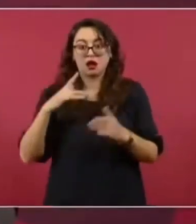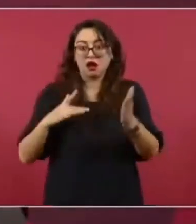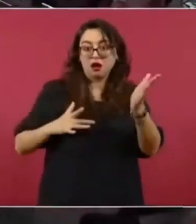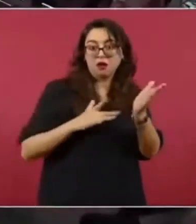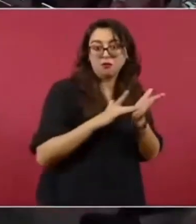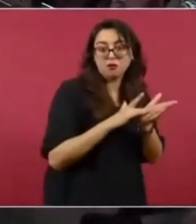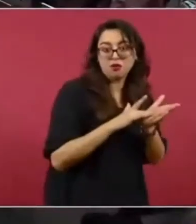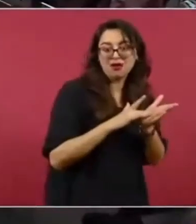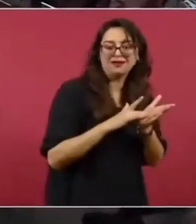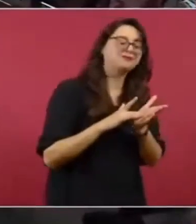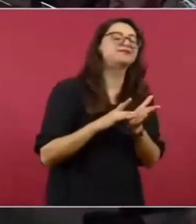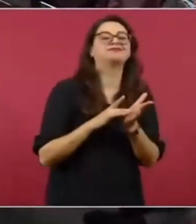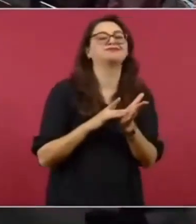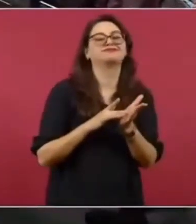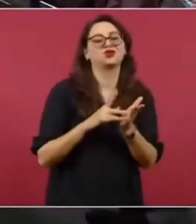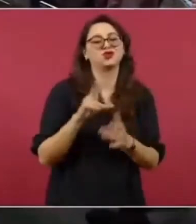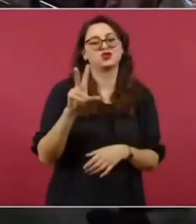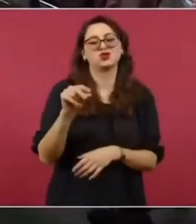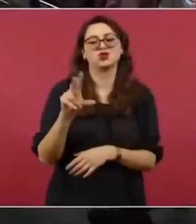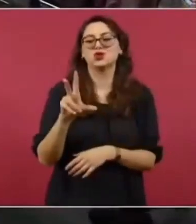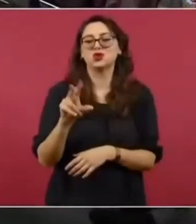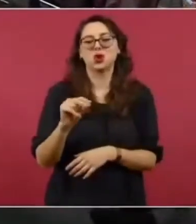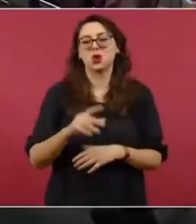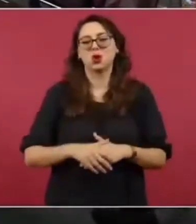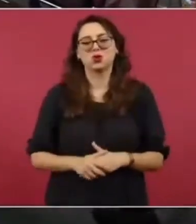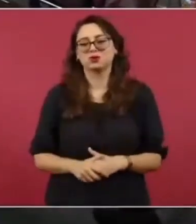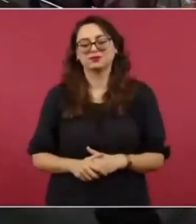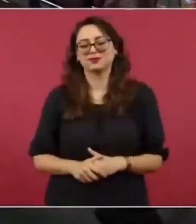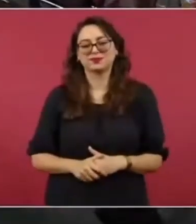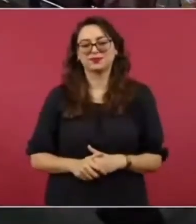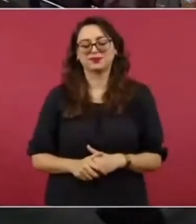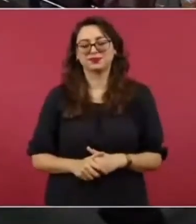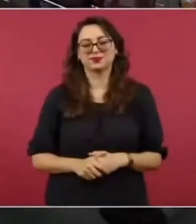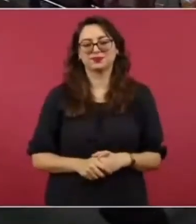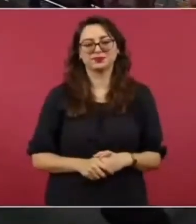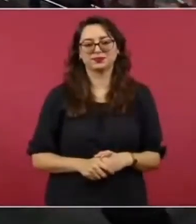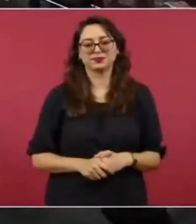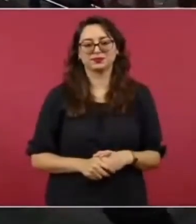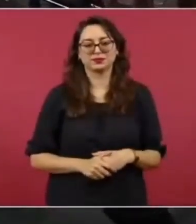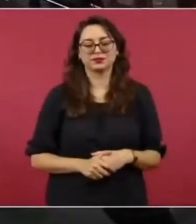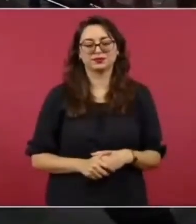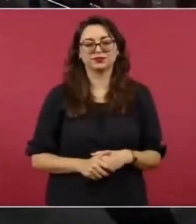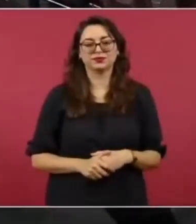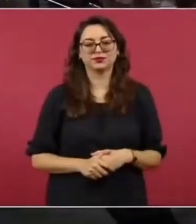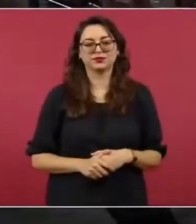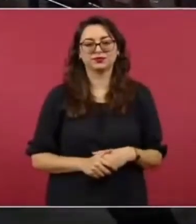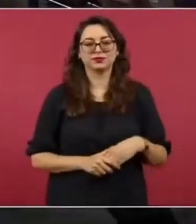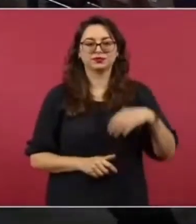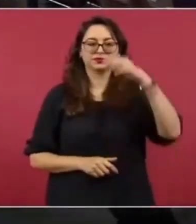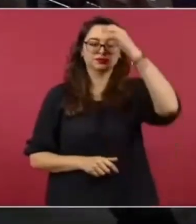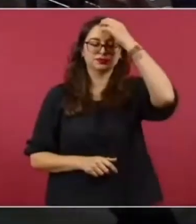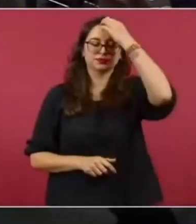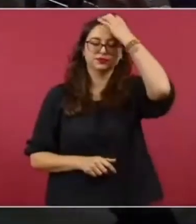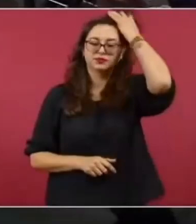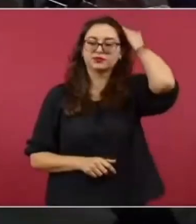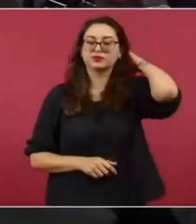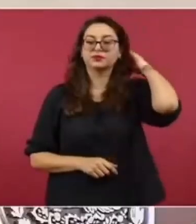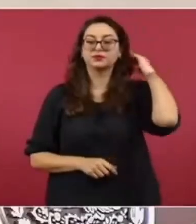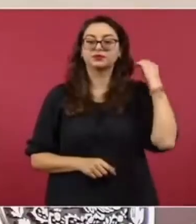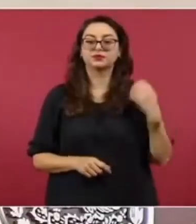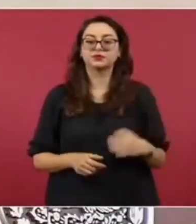Kennedy de republicano y de, ¿cómo se llama?